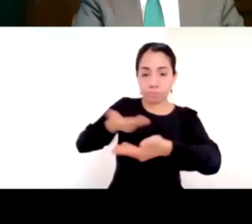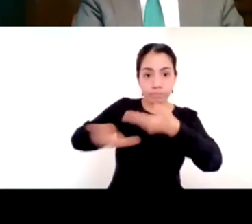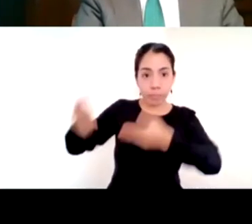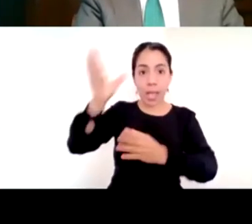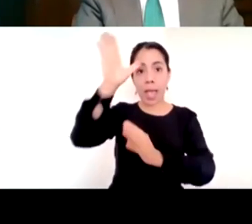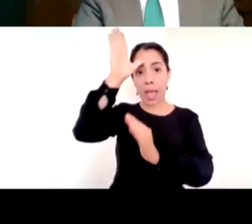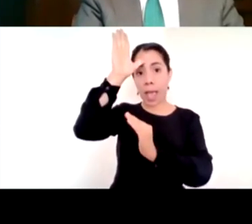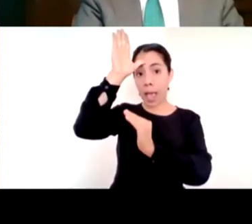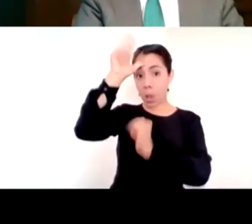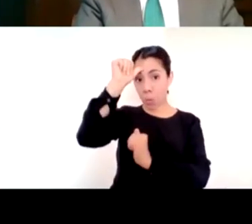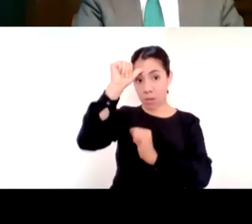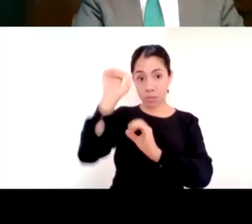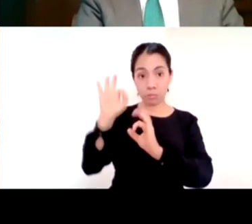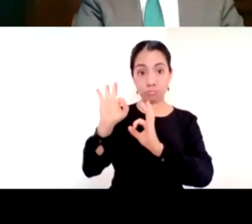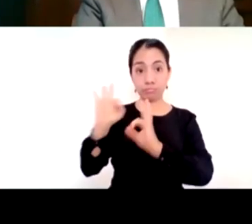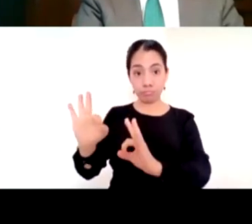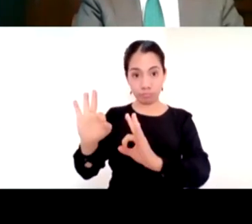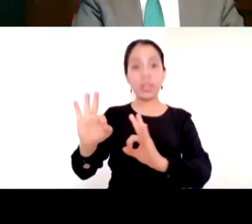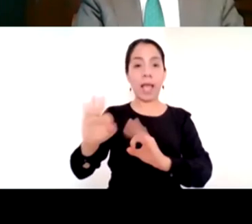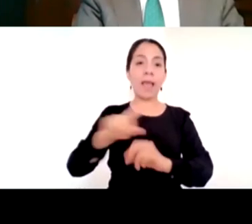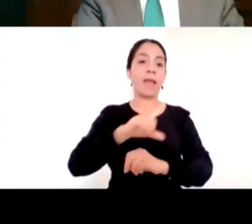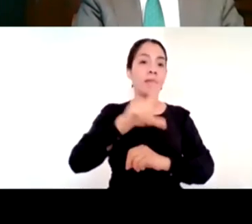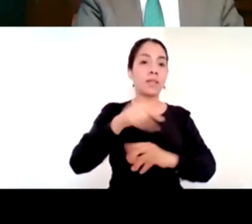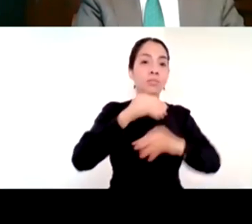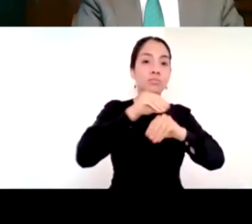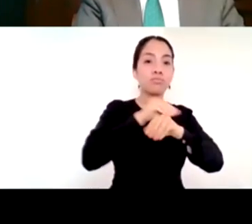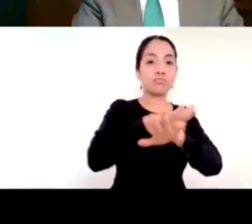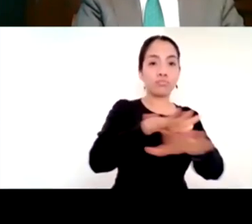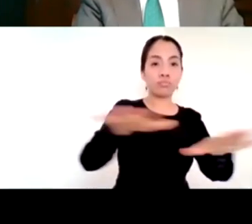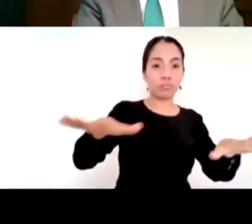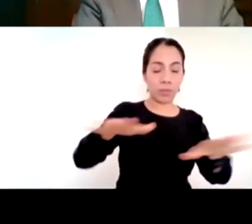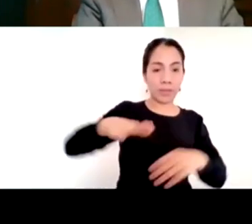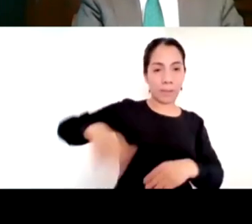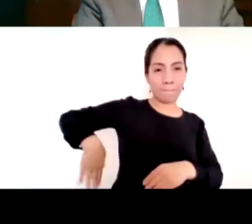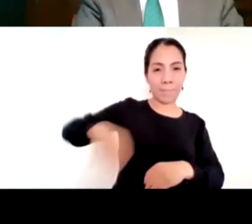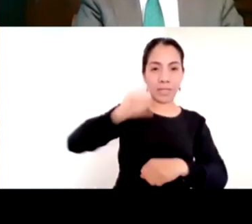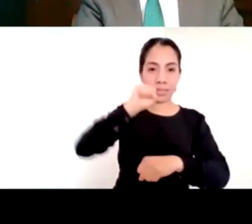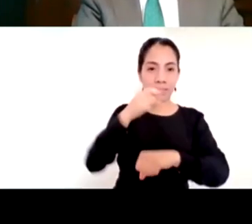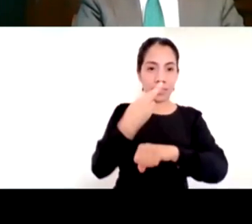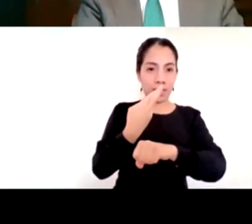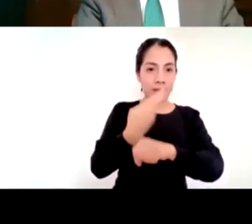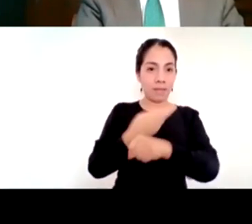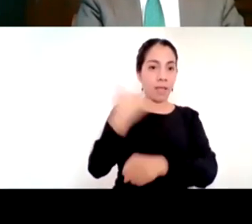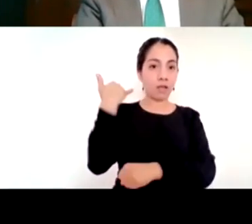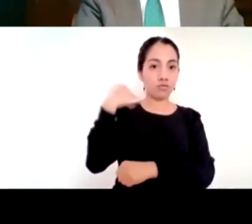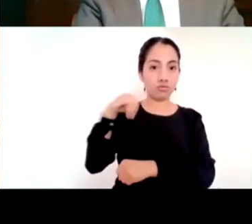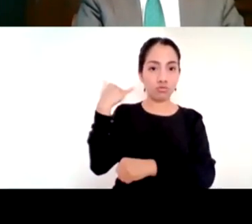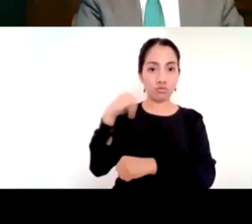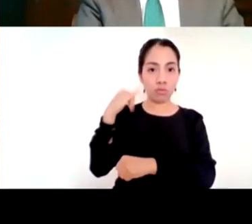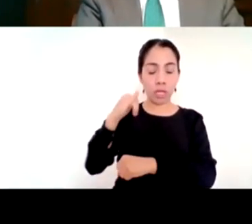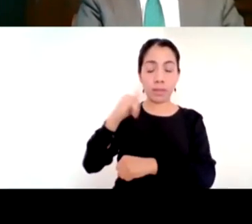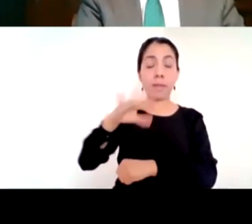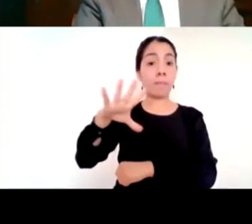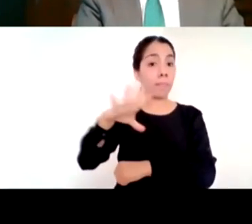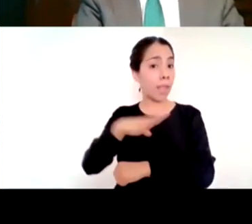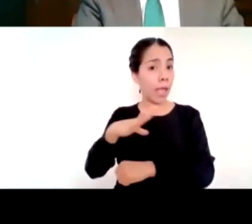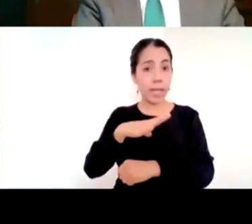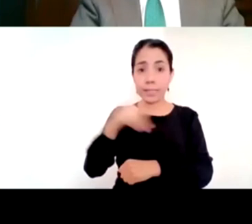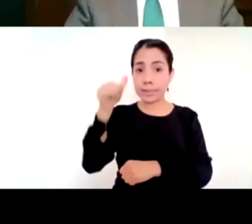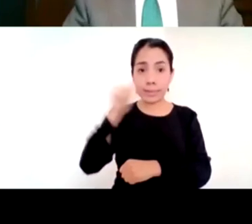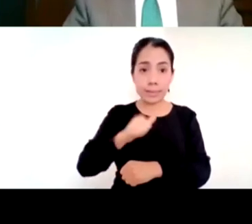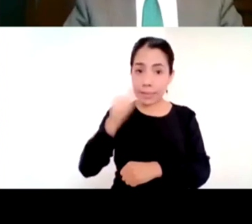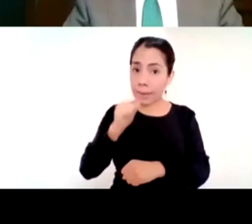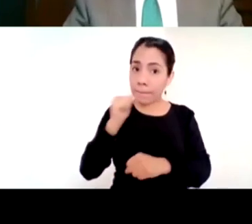nuestra amiga secretaria de Yucatán es que hubo un diálogo permanente con todas las entidades federativas para